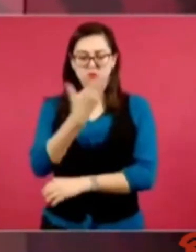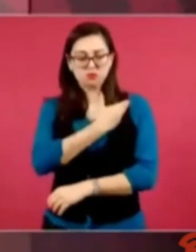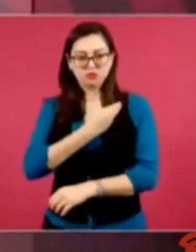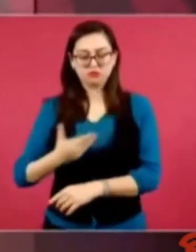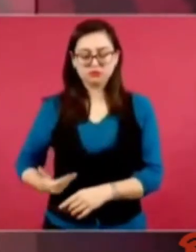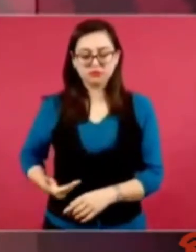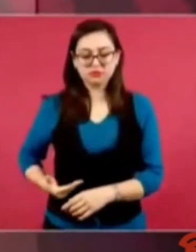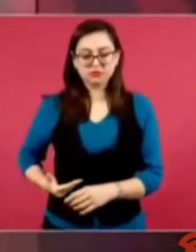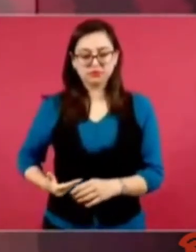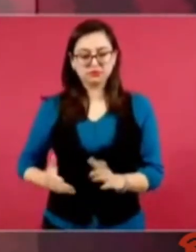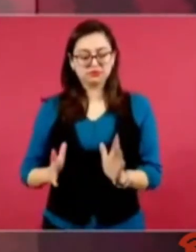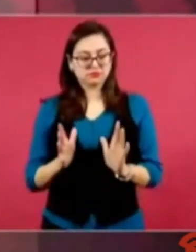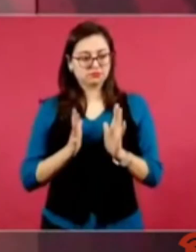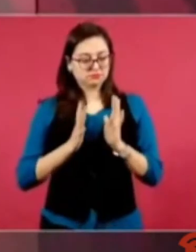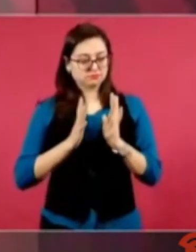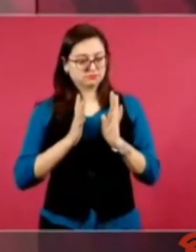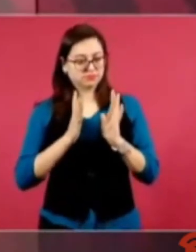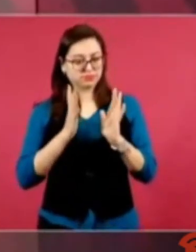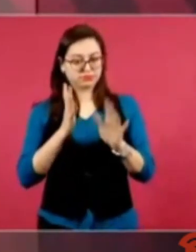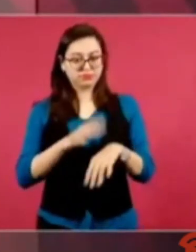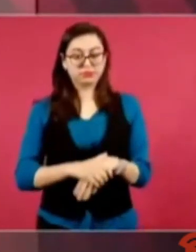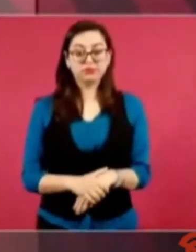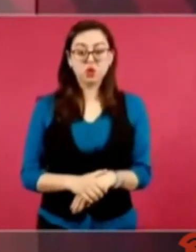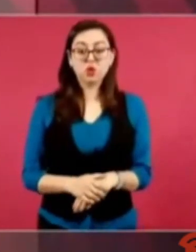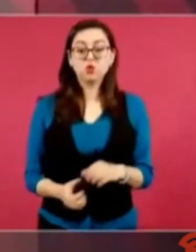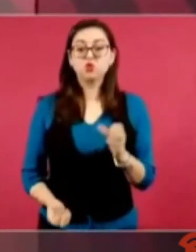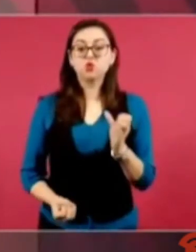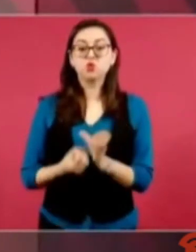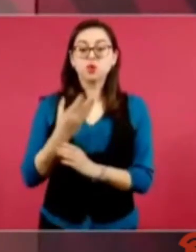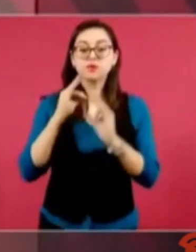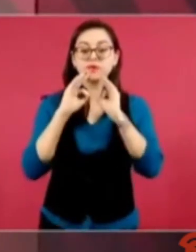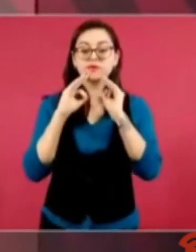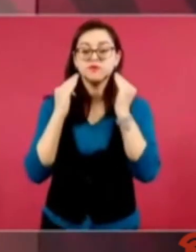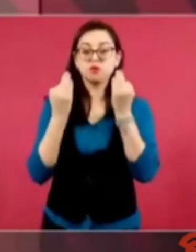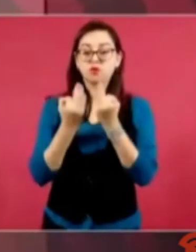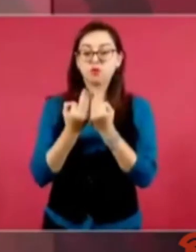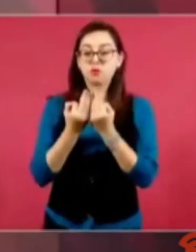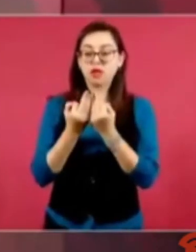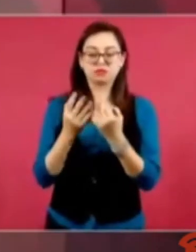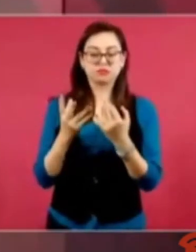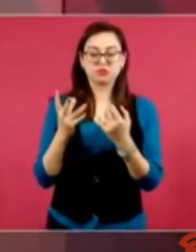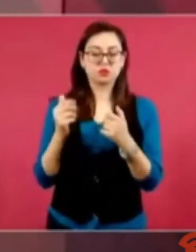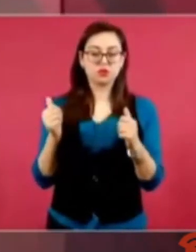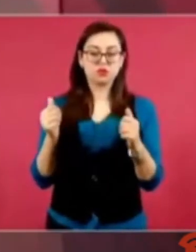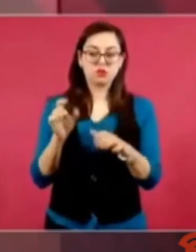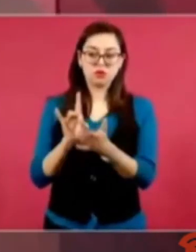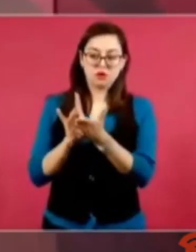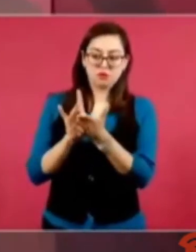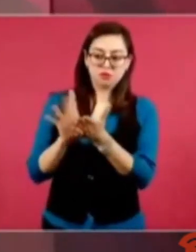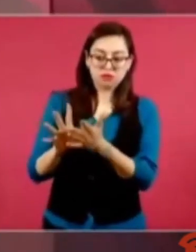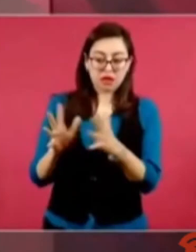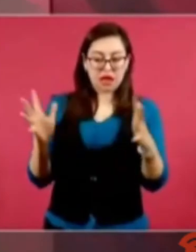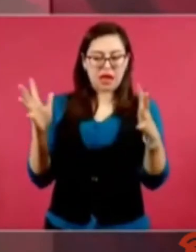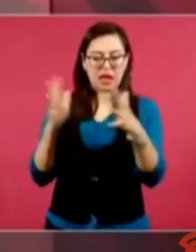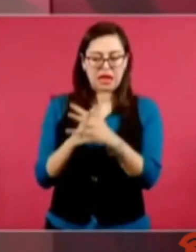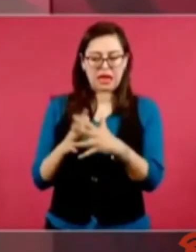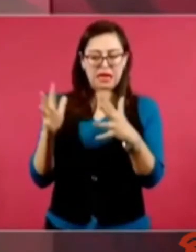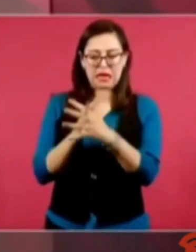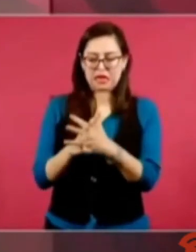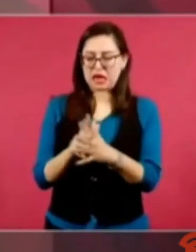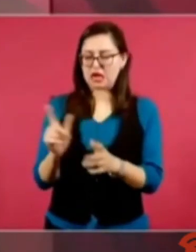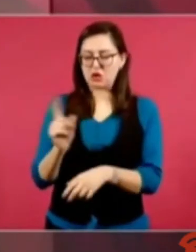le llaman blando, ya no es mano dura sino mano